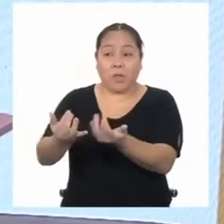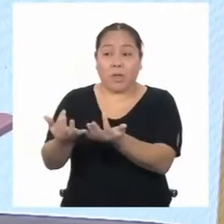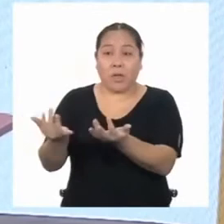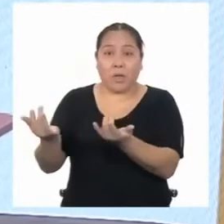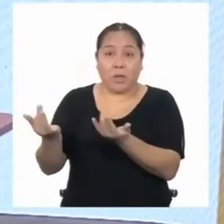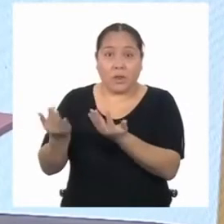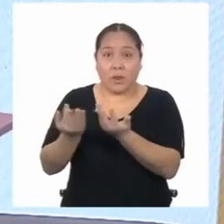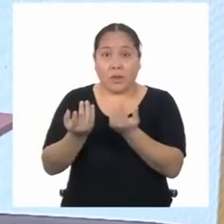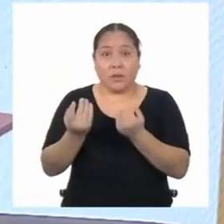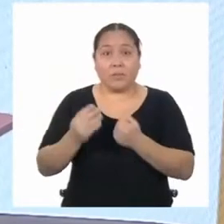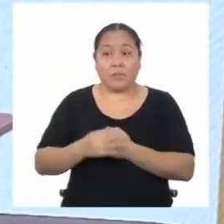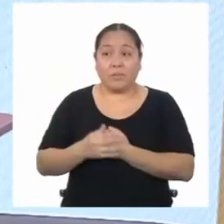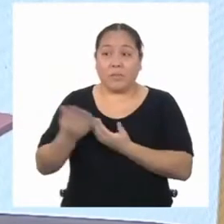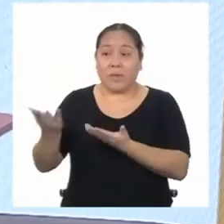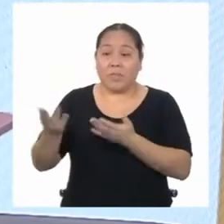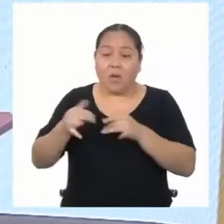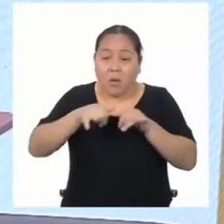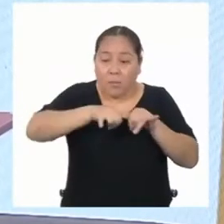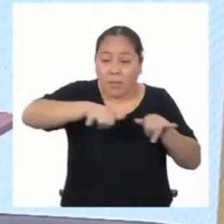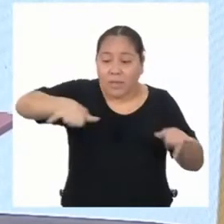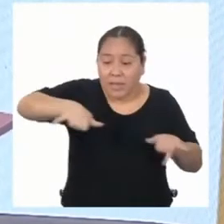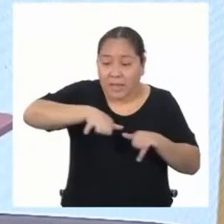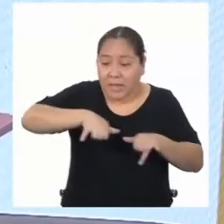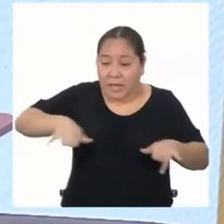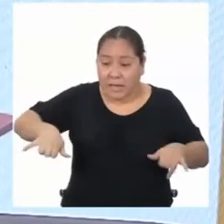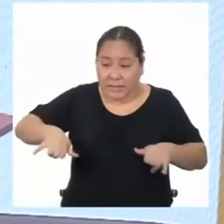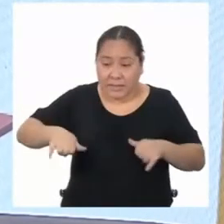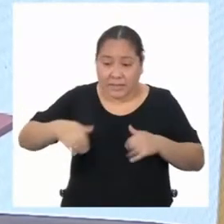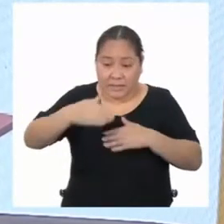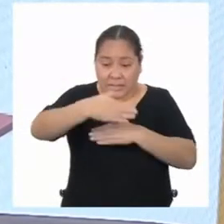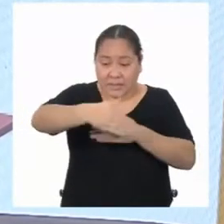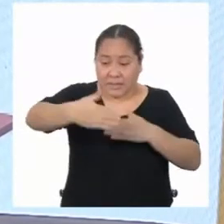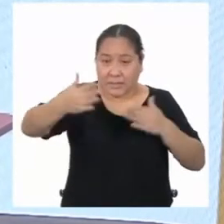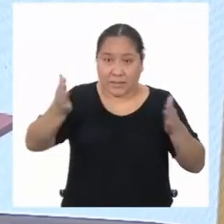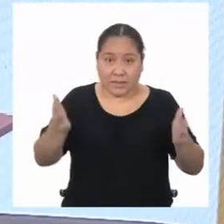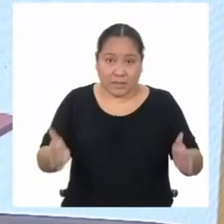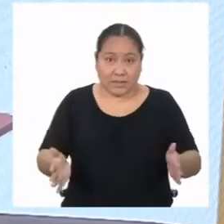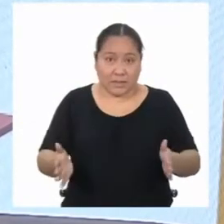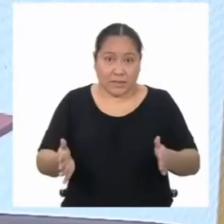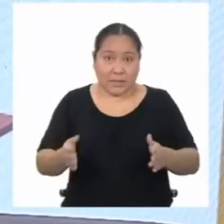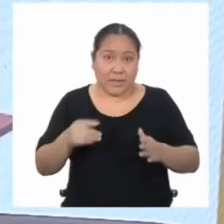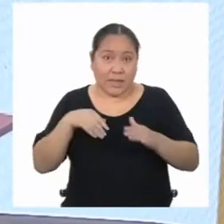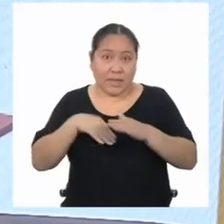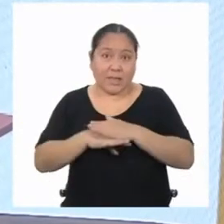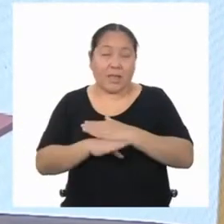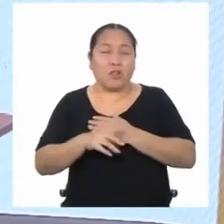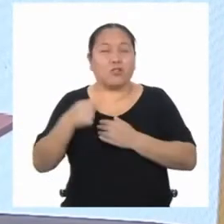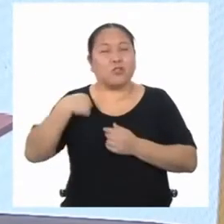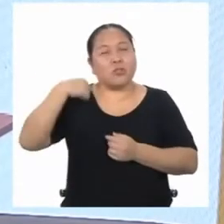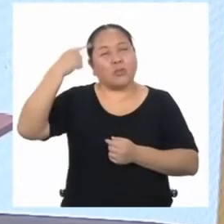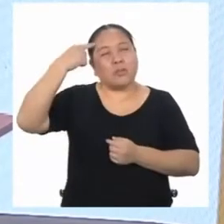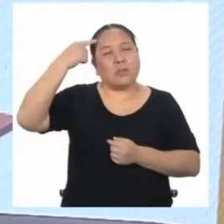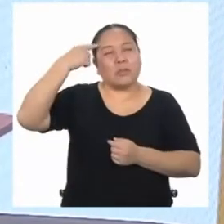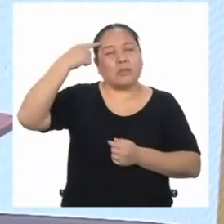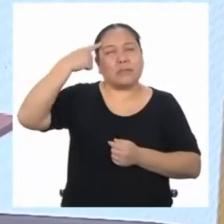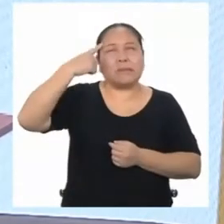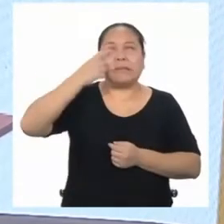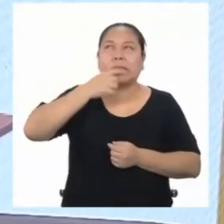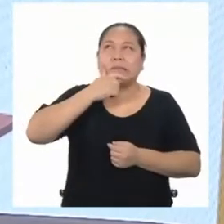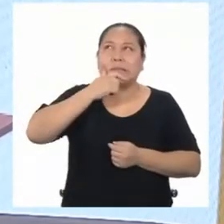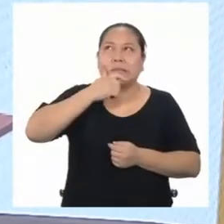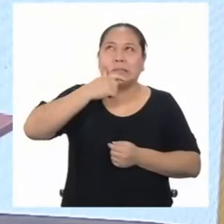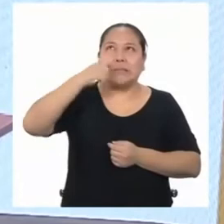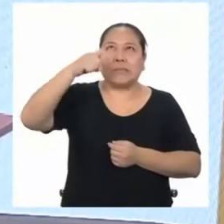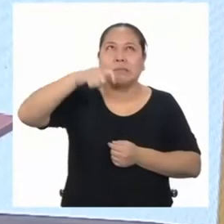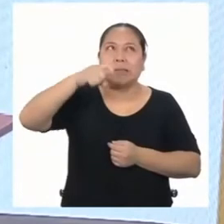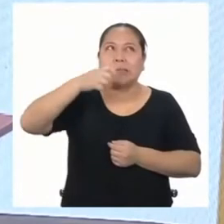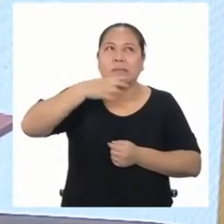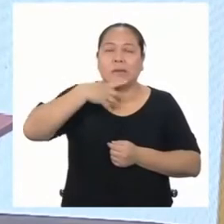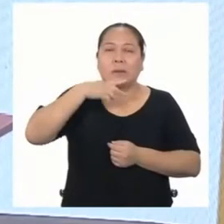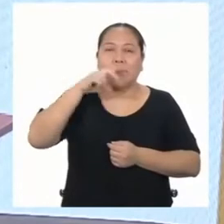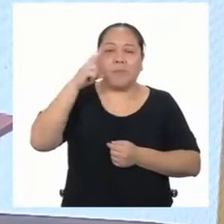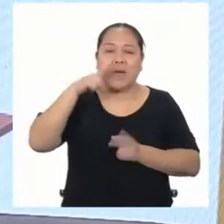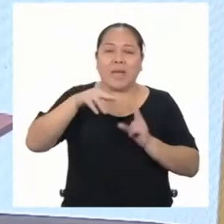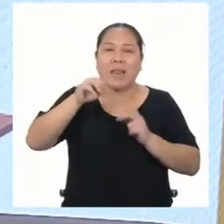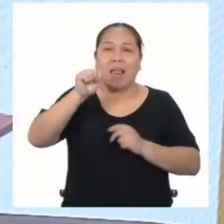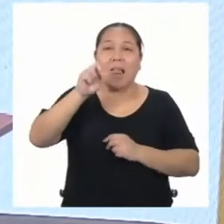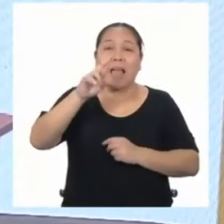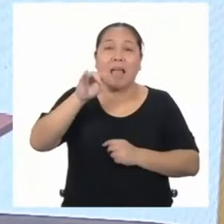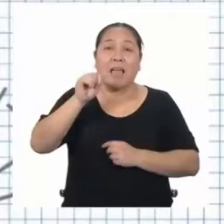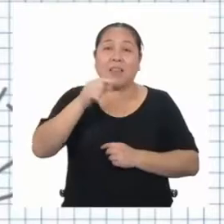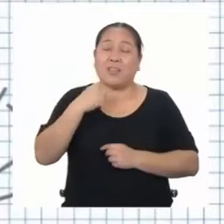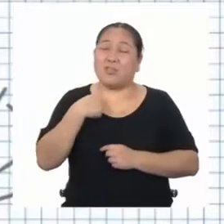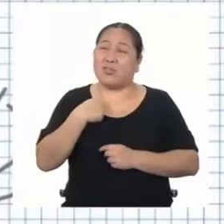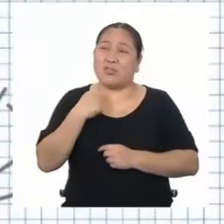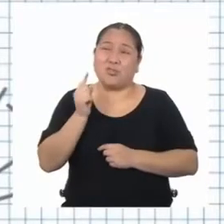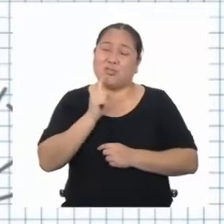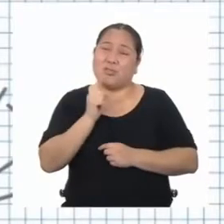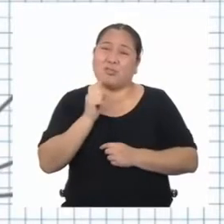medidas de la cancha y de la entrada. Yo sé que para hacerlo tengo que calcular el área, pero yo no soy tan buena en mate como tú. Si te